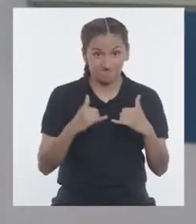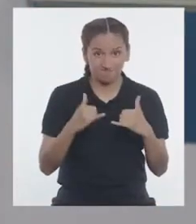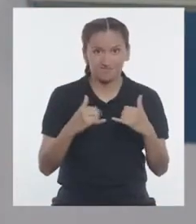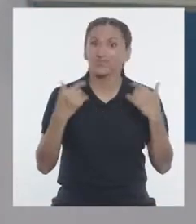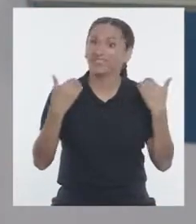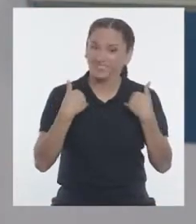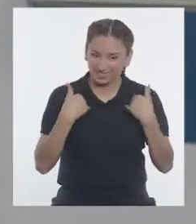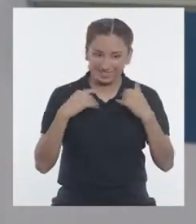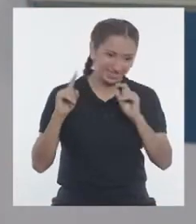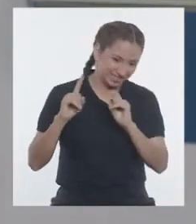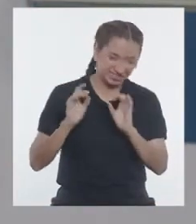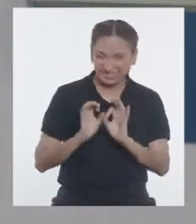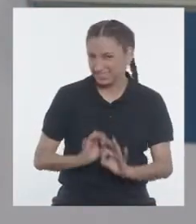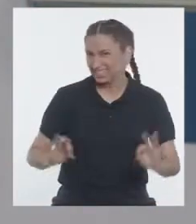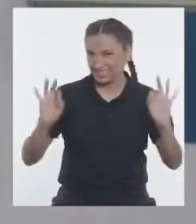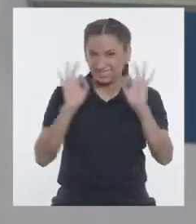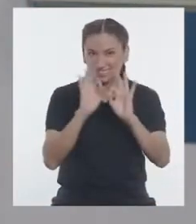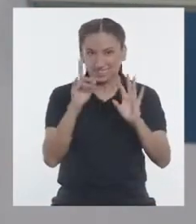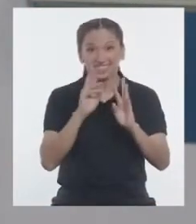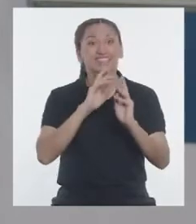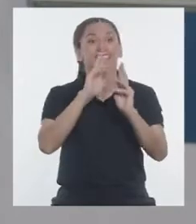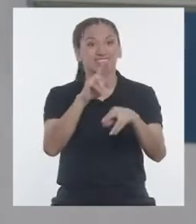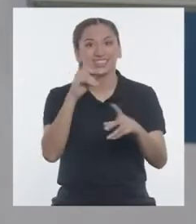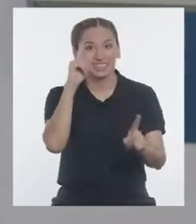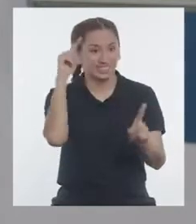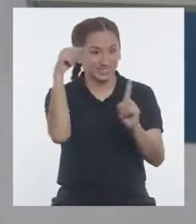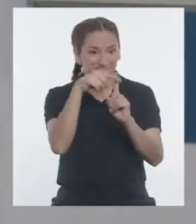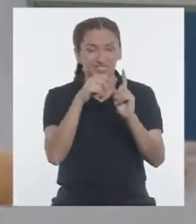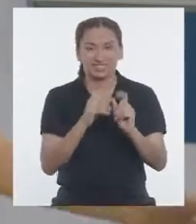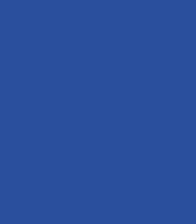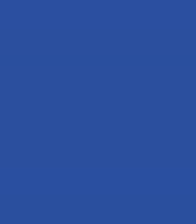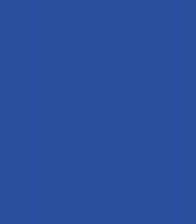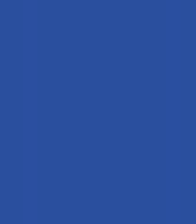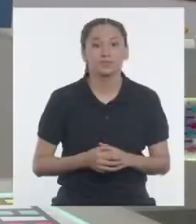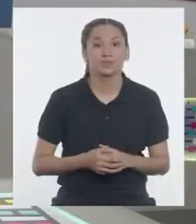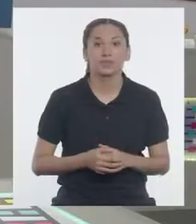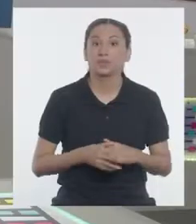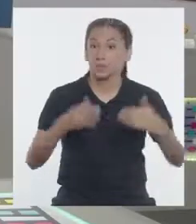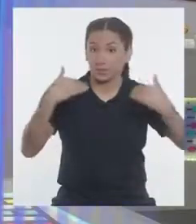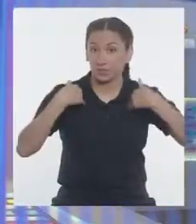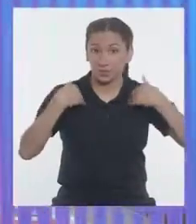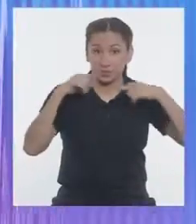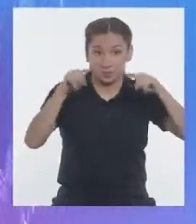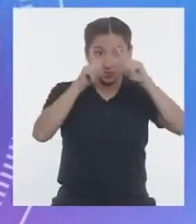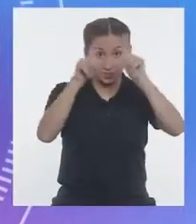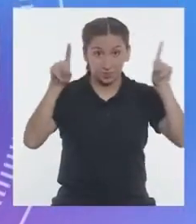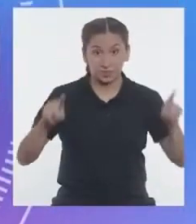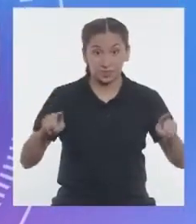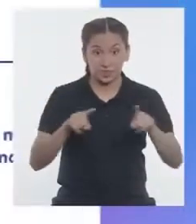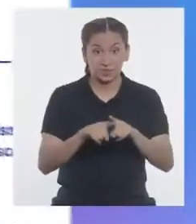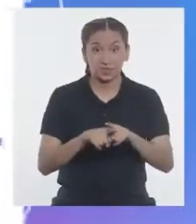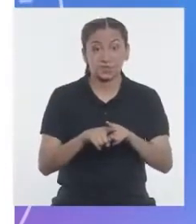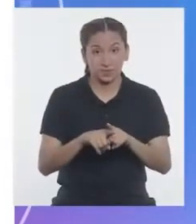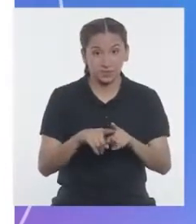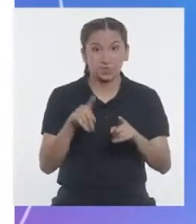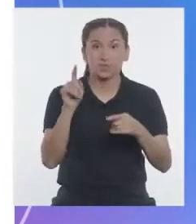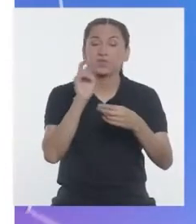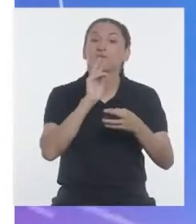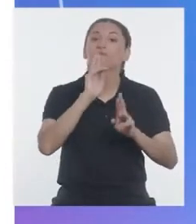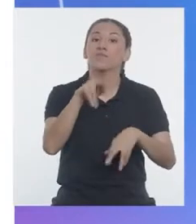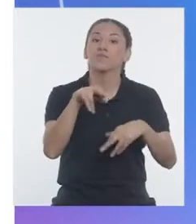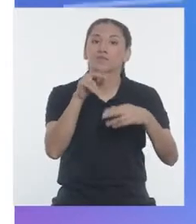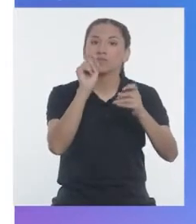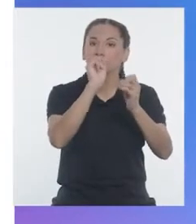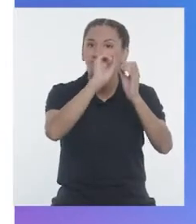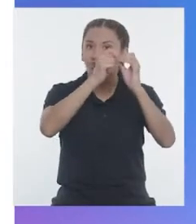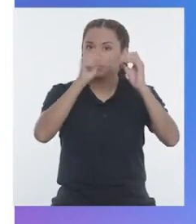divertida actividad para completar nuestro propósito. Tenemos este cuadro de actividades donde